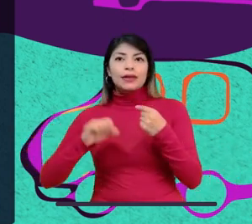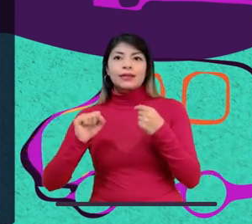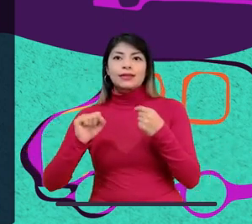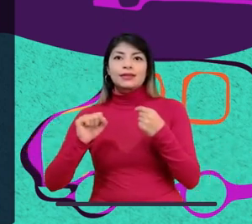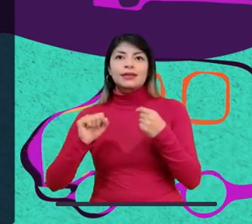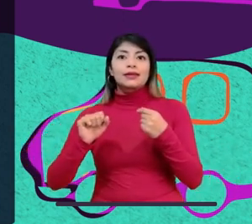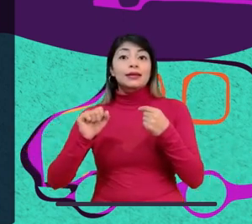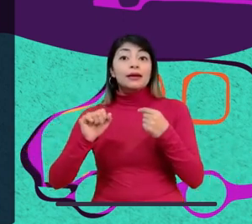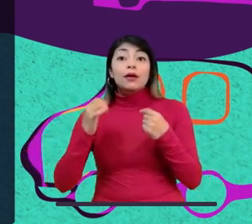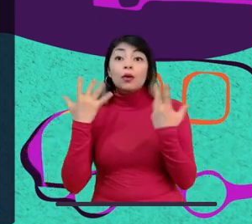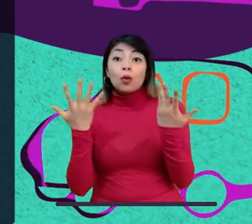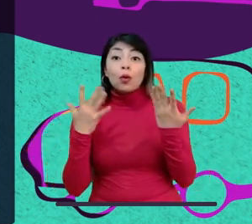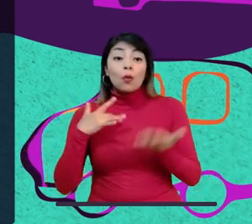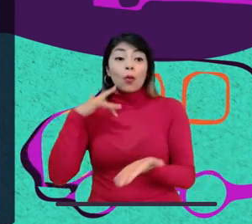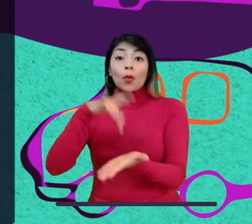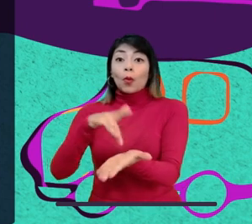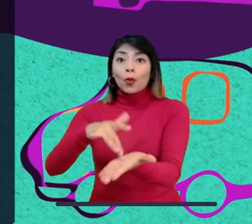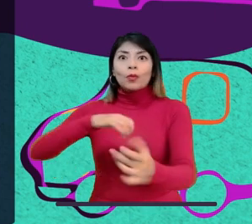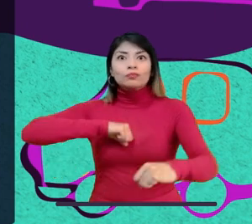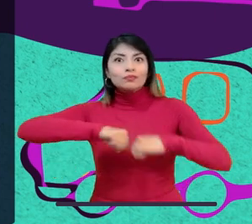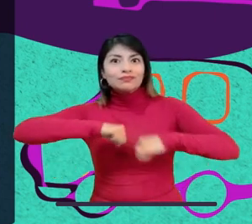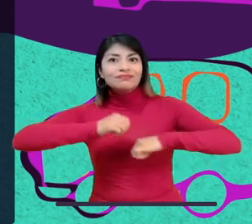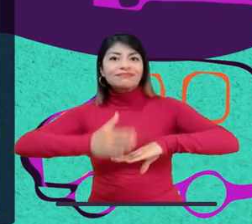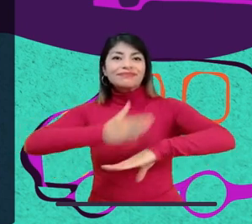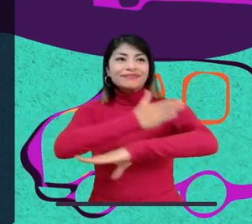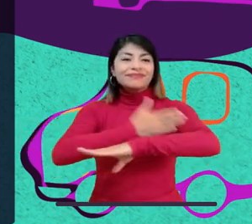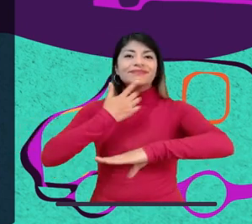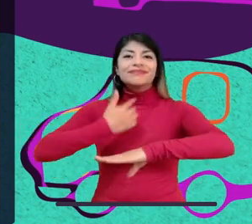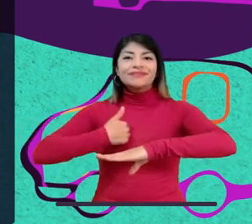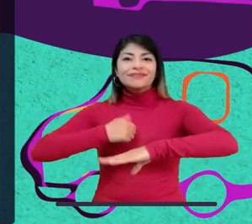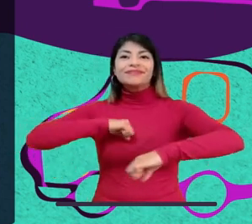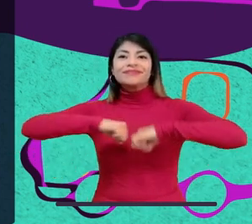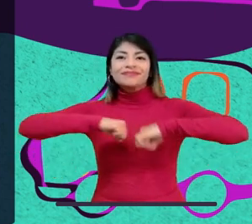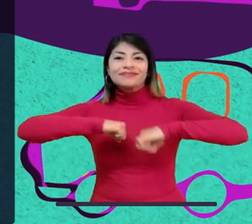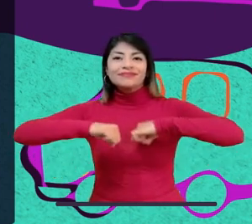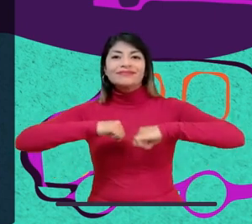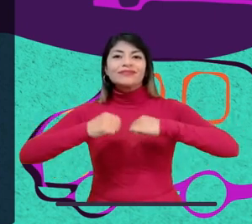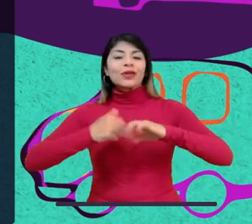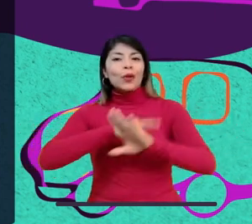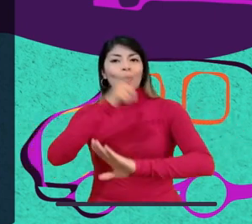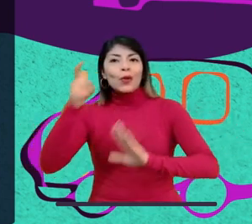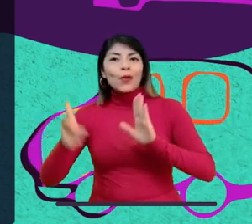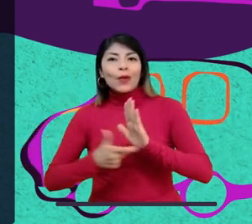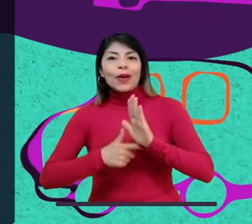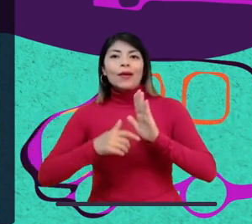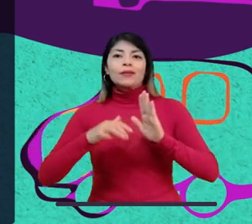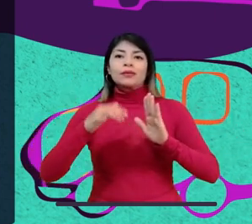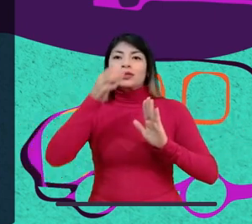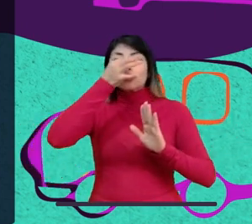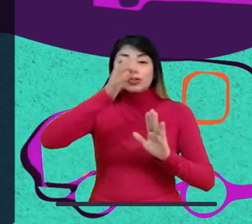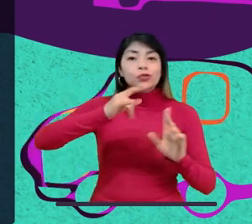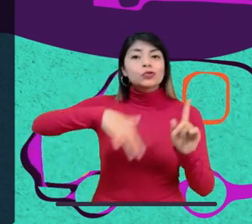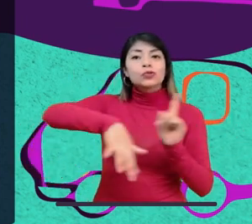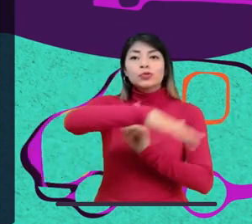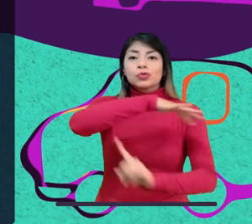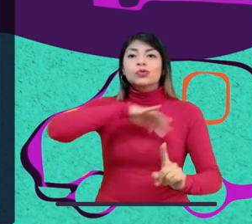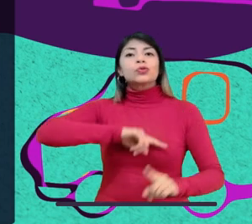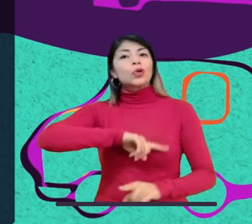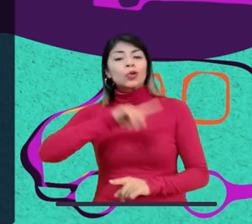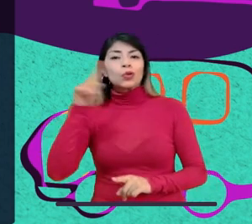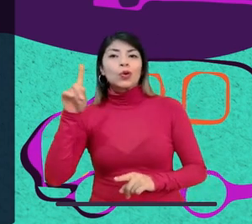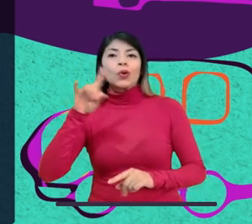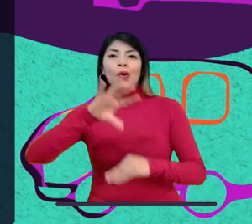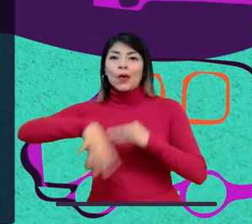tiempo en el sembrar y en el de precisamente participar, como lo dijo Isabel. A que el mundo esté limpio, que no se